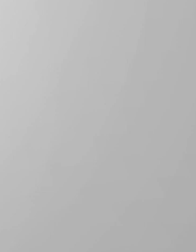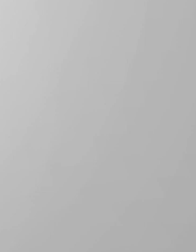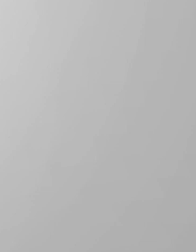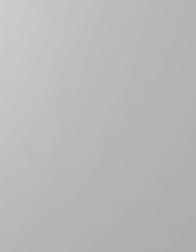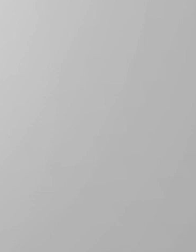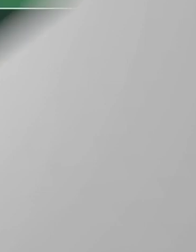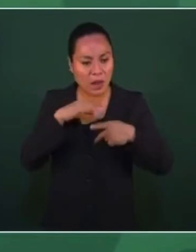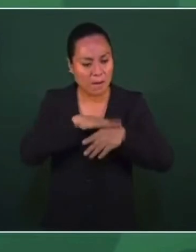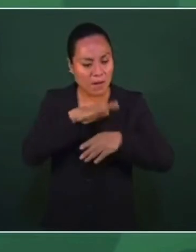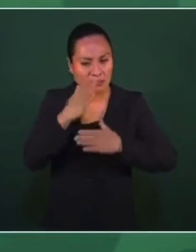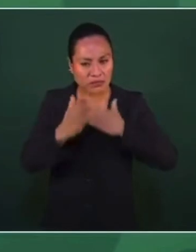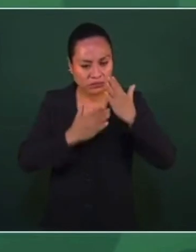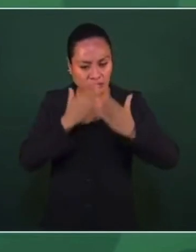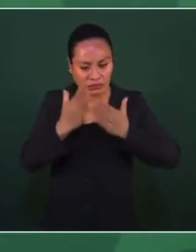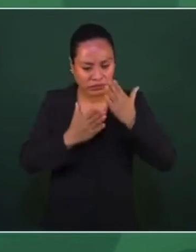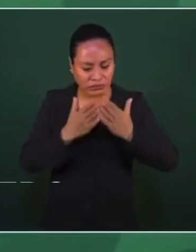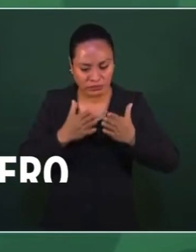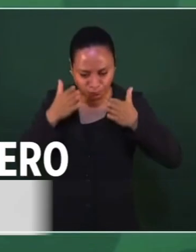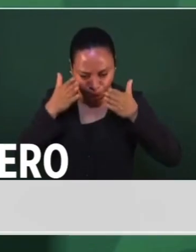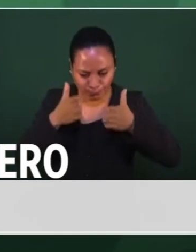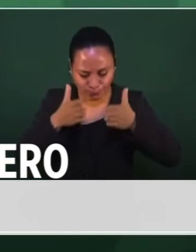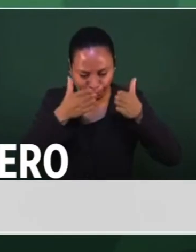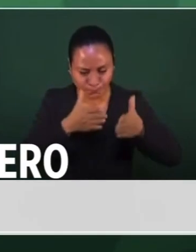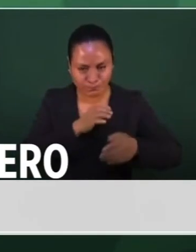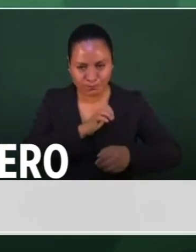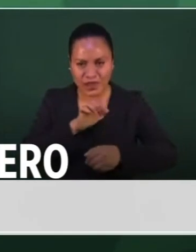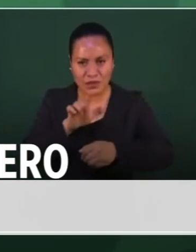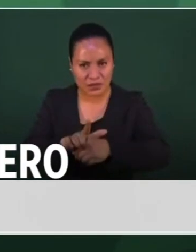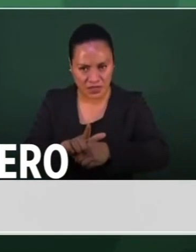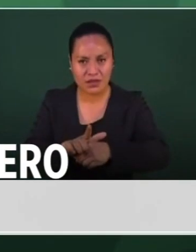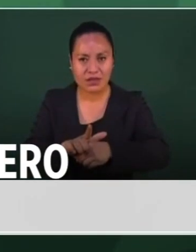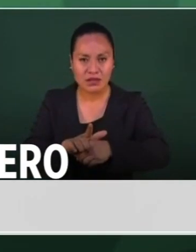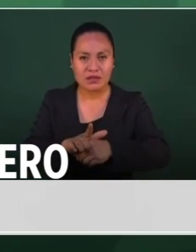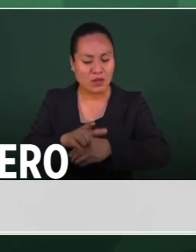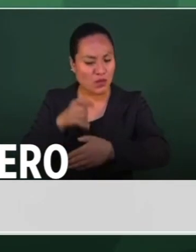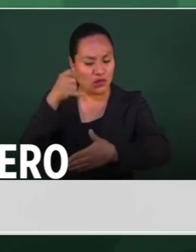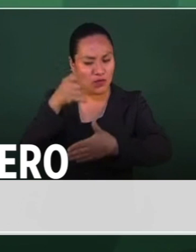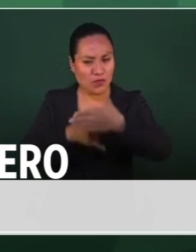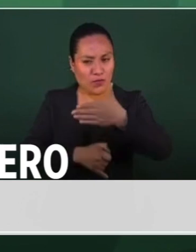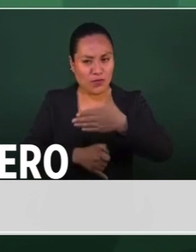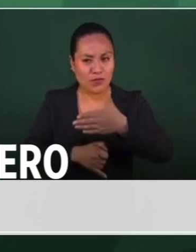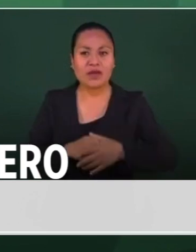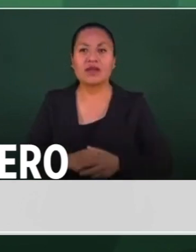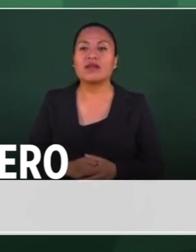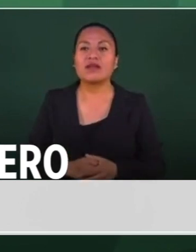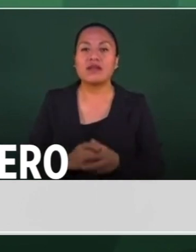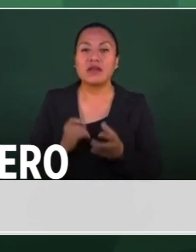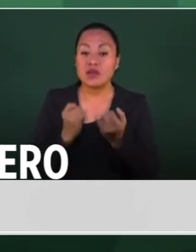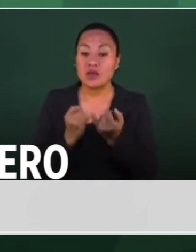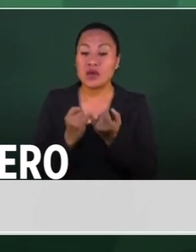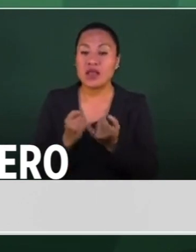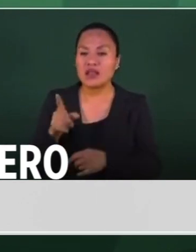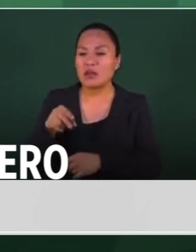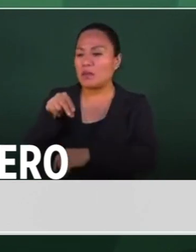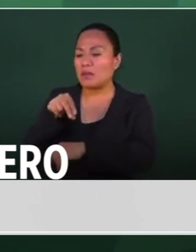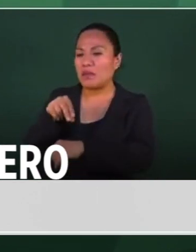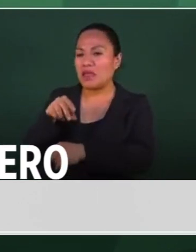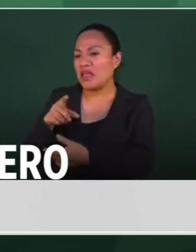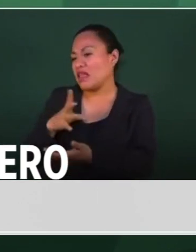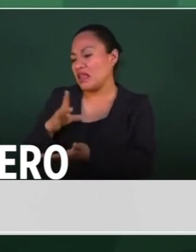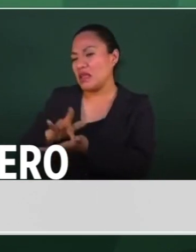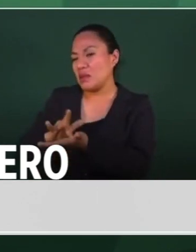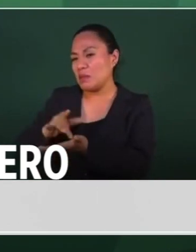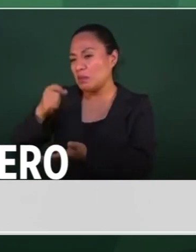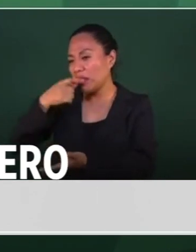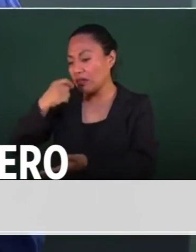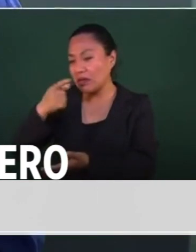Y lo mismo con las medicinas, se robaban el dinero de las